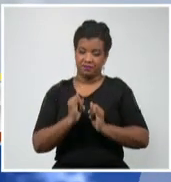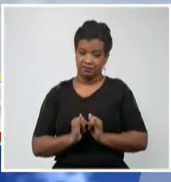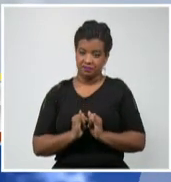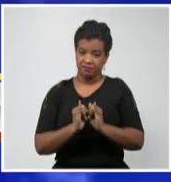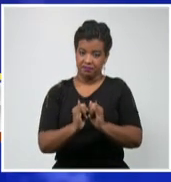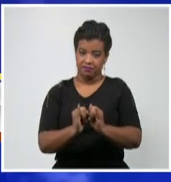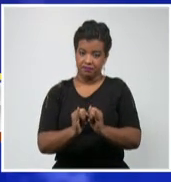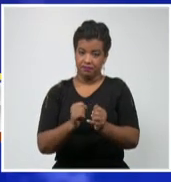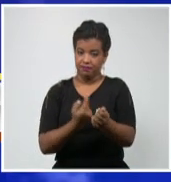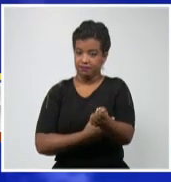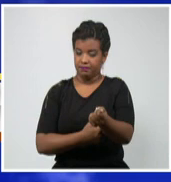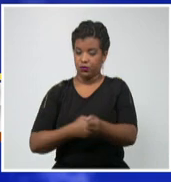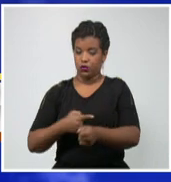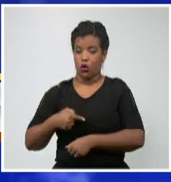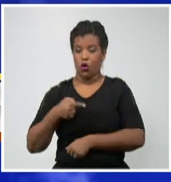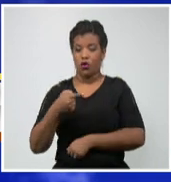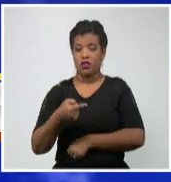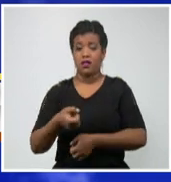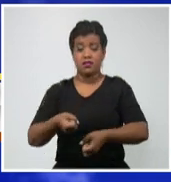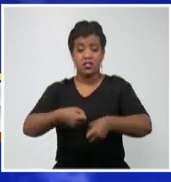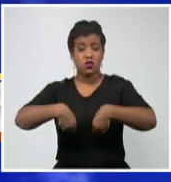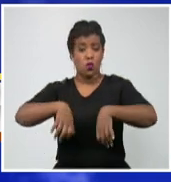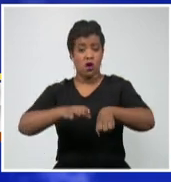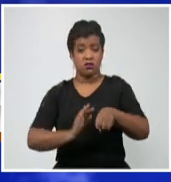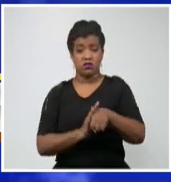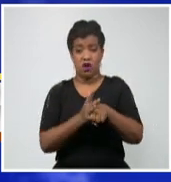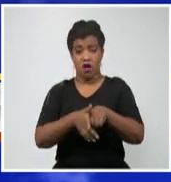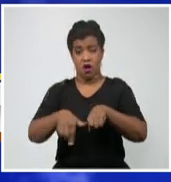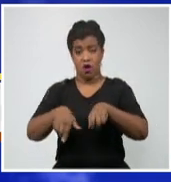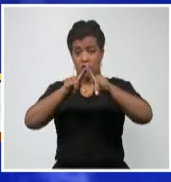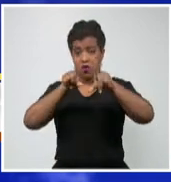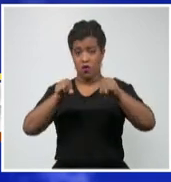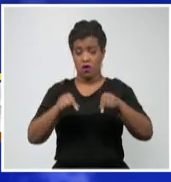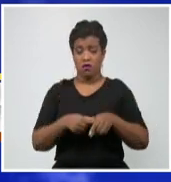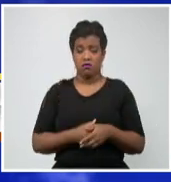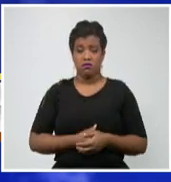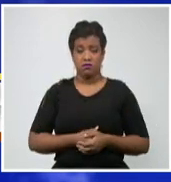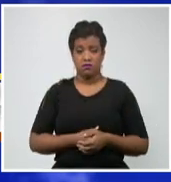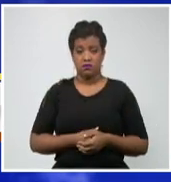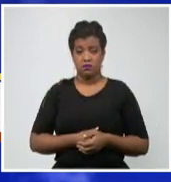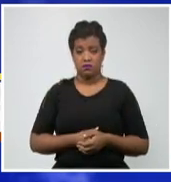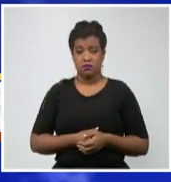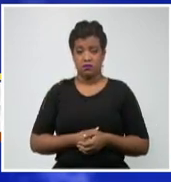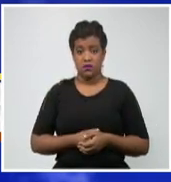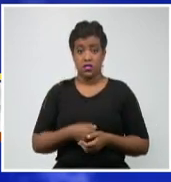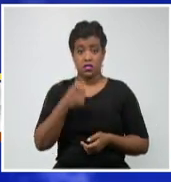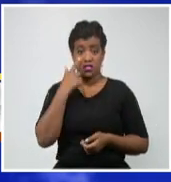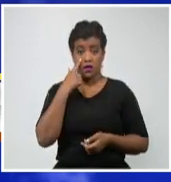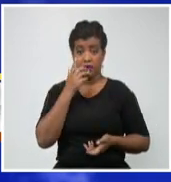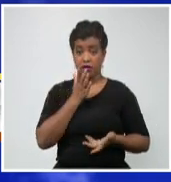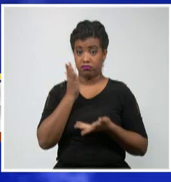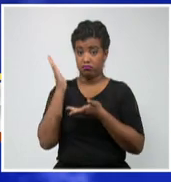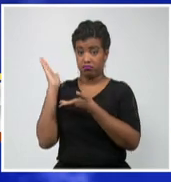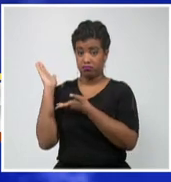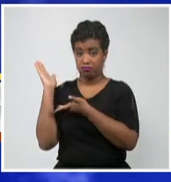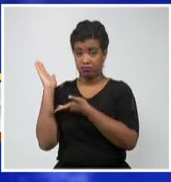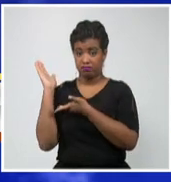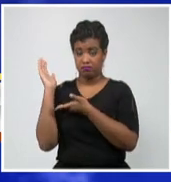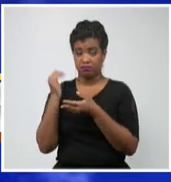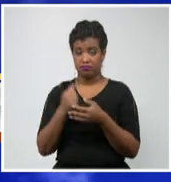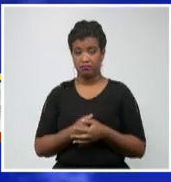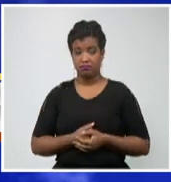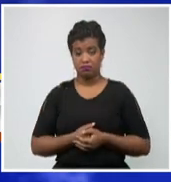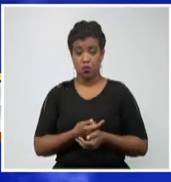parte habitual sobre la actual situación epidemiológica en el país. Realmente el número y lo que representa para la